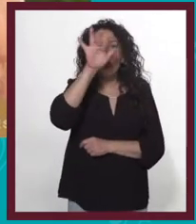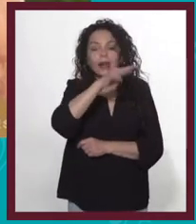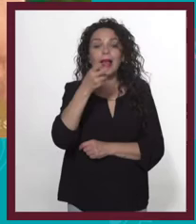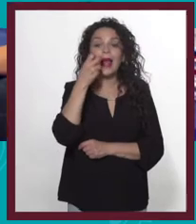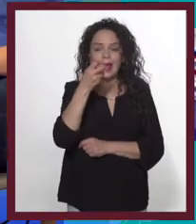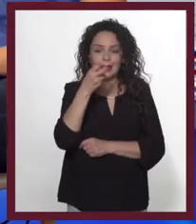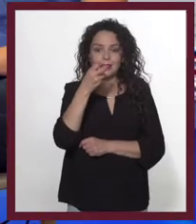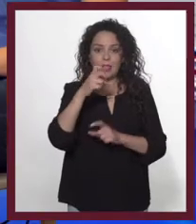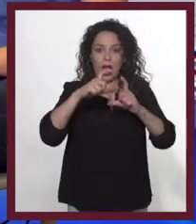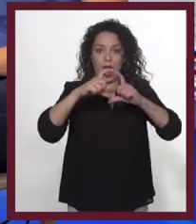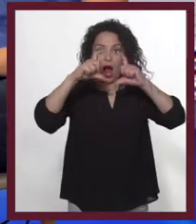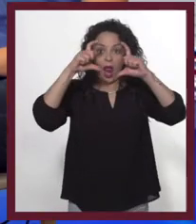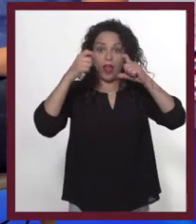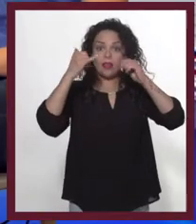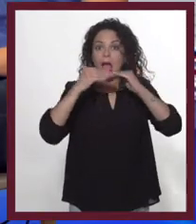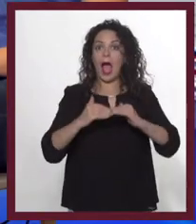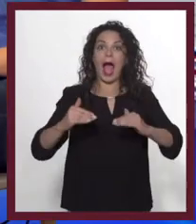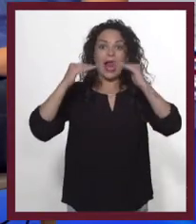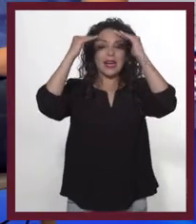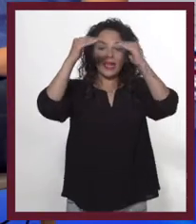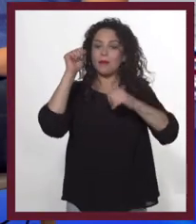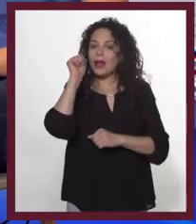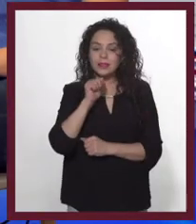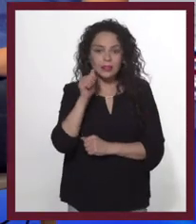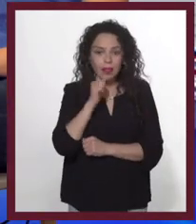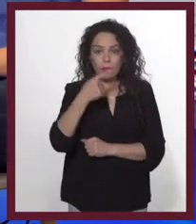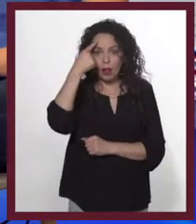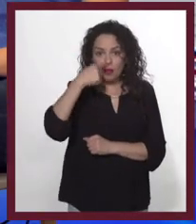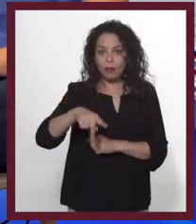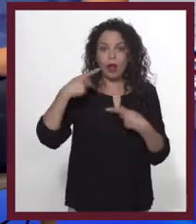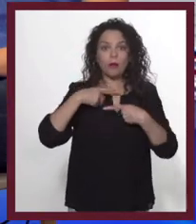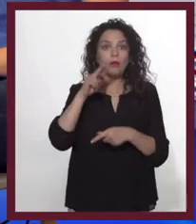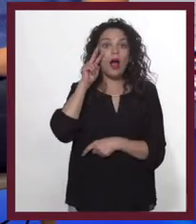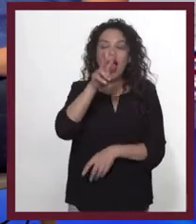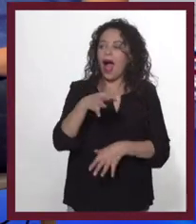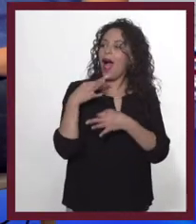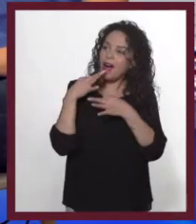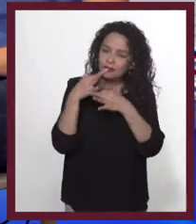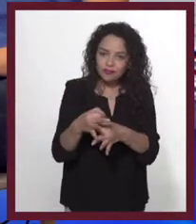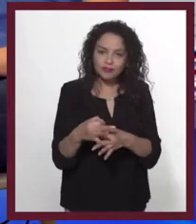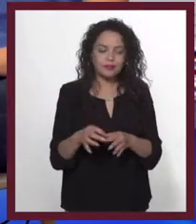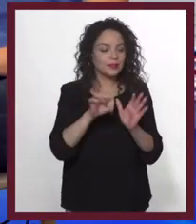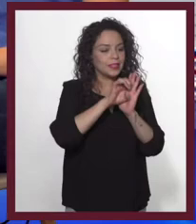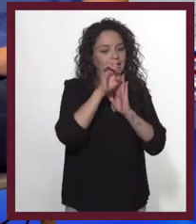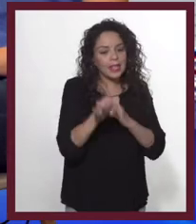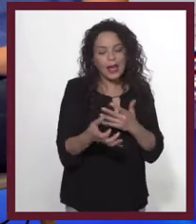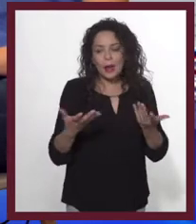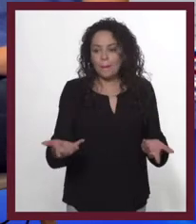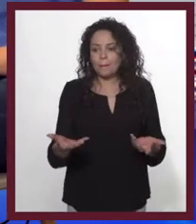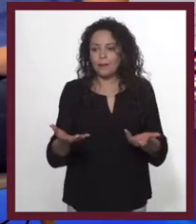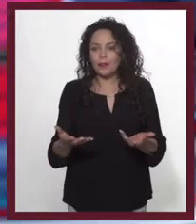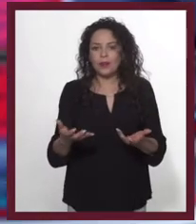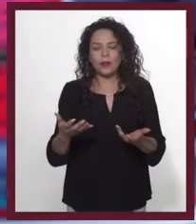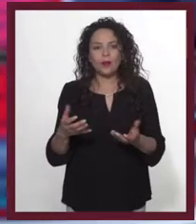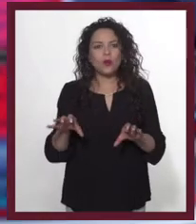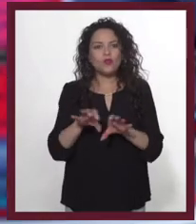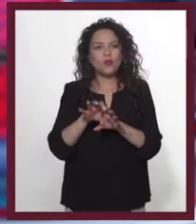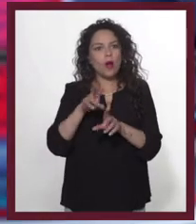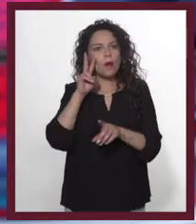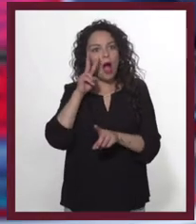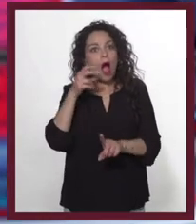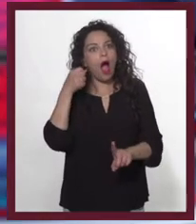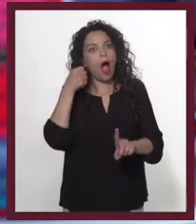que el público lee. Grande y generalmente arriba. Algo que llame la atención. Algo... algo